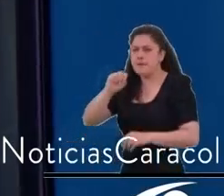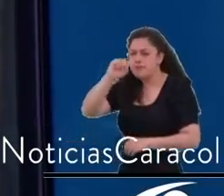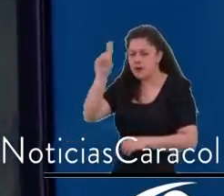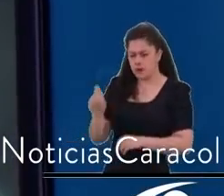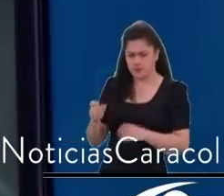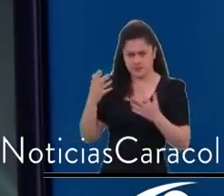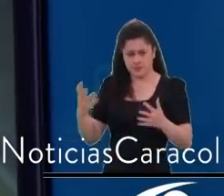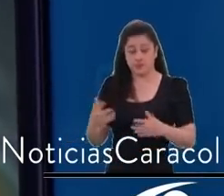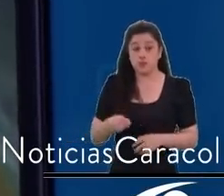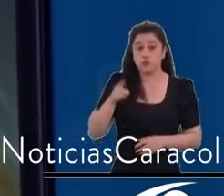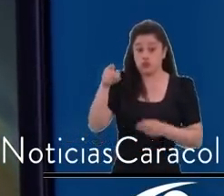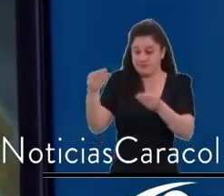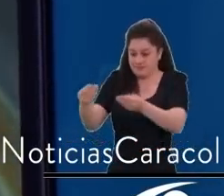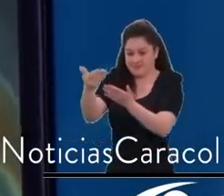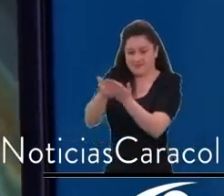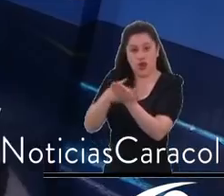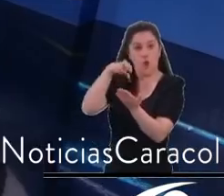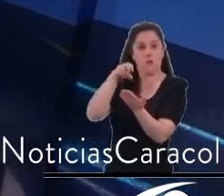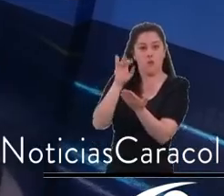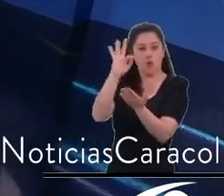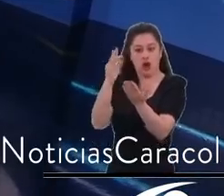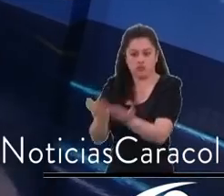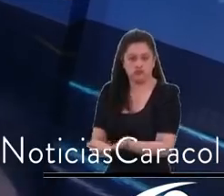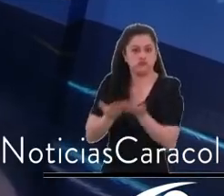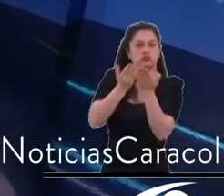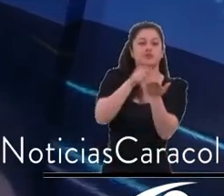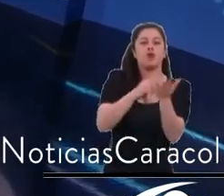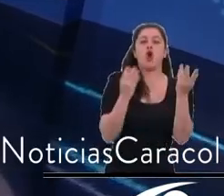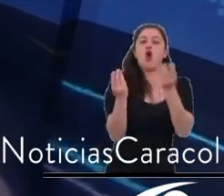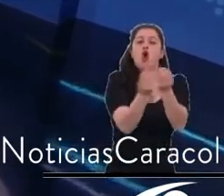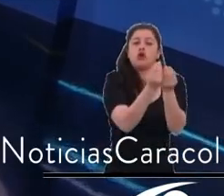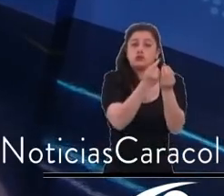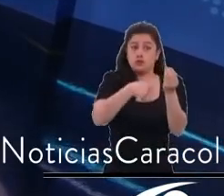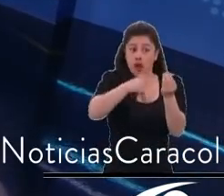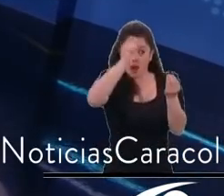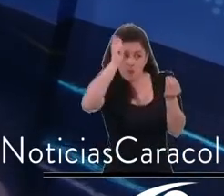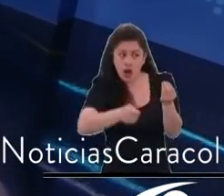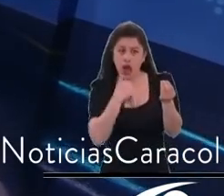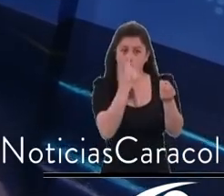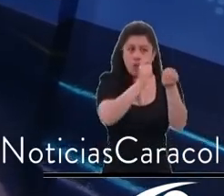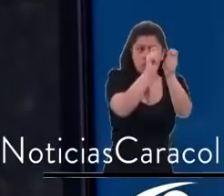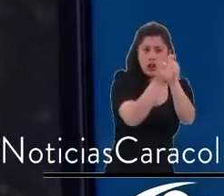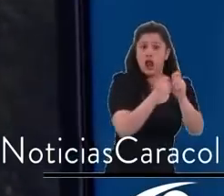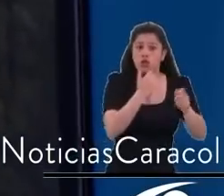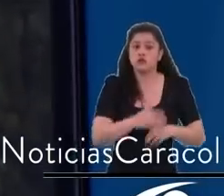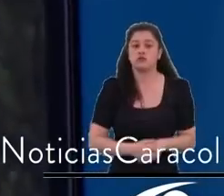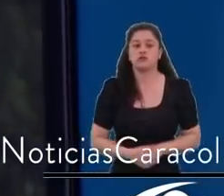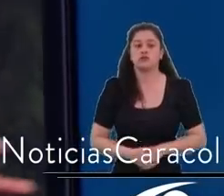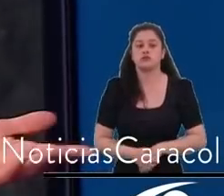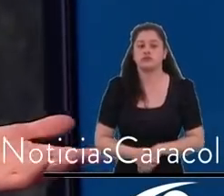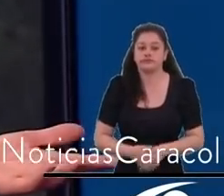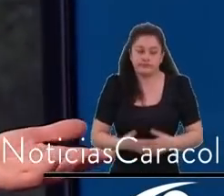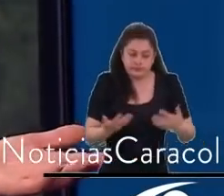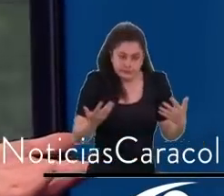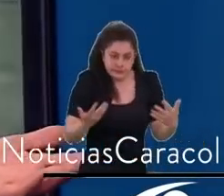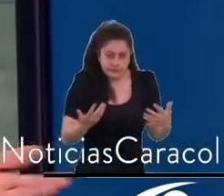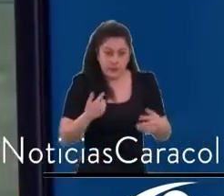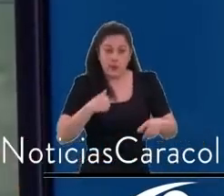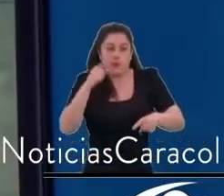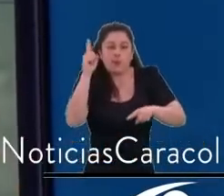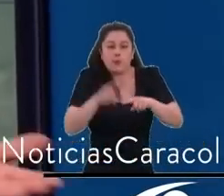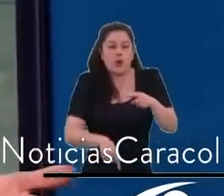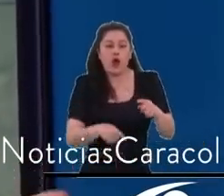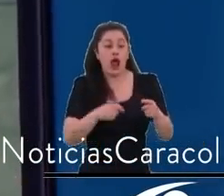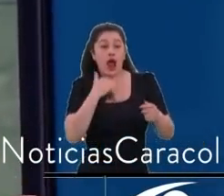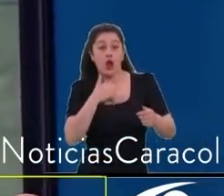ley. Eso dice la ley. ¿Por qué no le hizo las modificaciones ahí mismo? Porque las modificaciones las podía hacer el consejo, pero el consejo no se pronunció, el